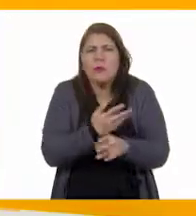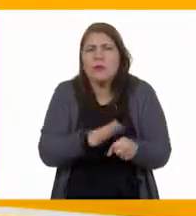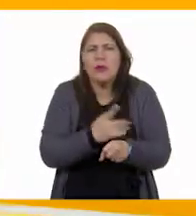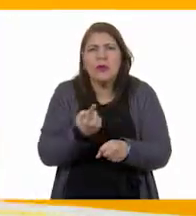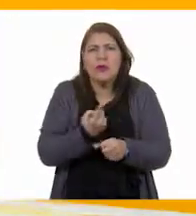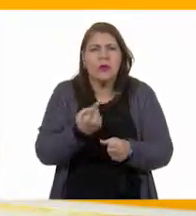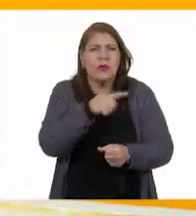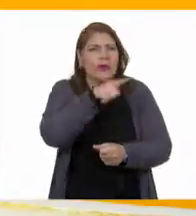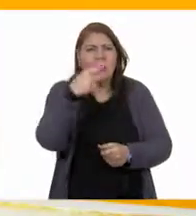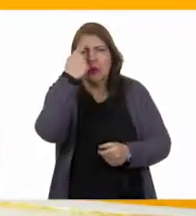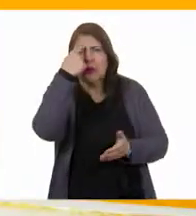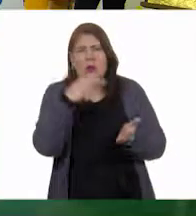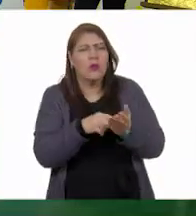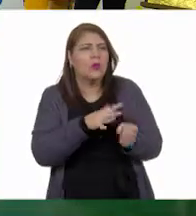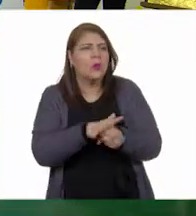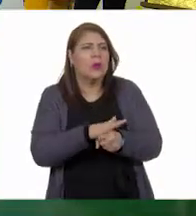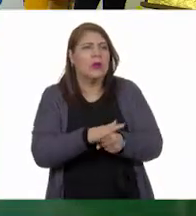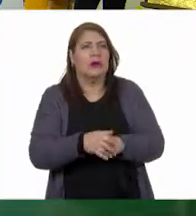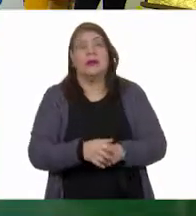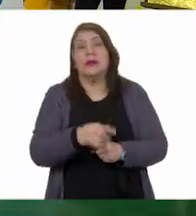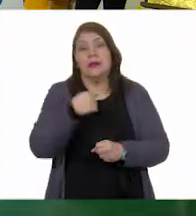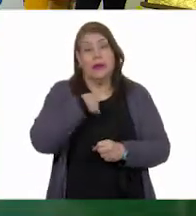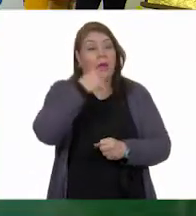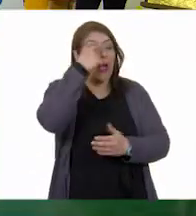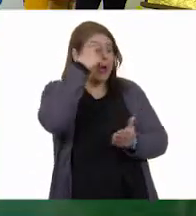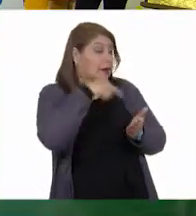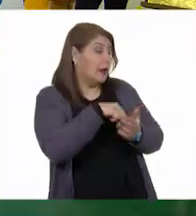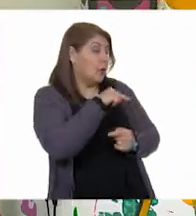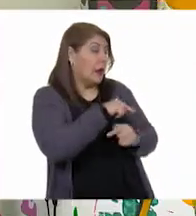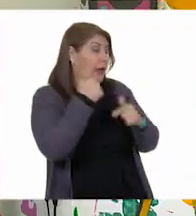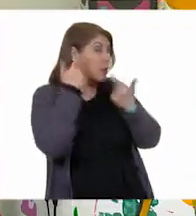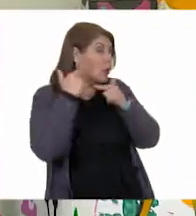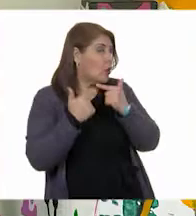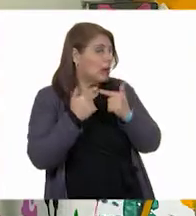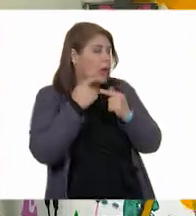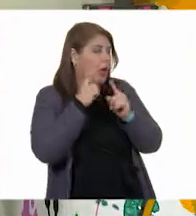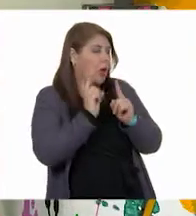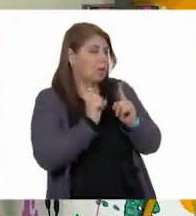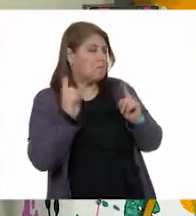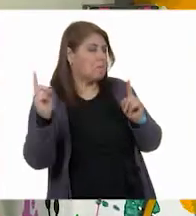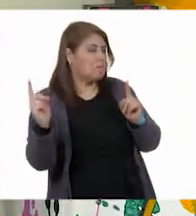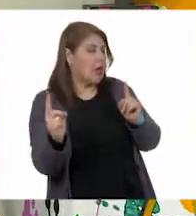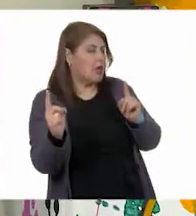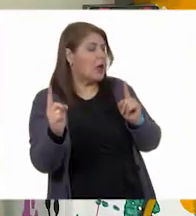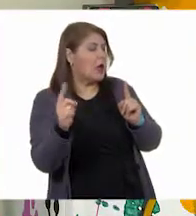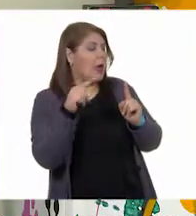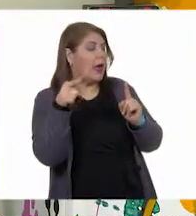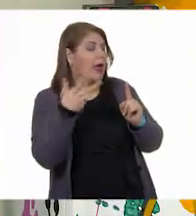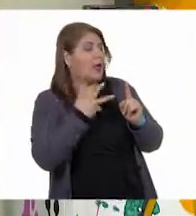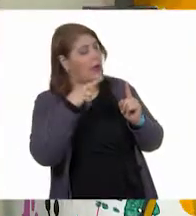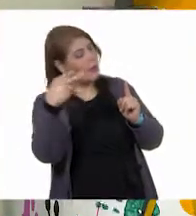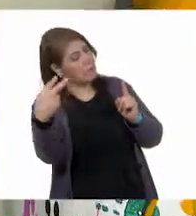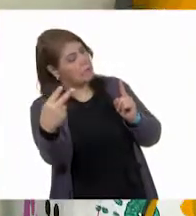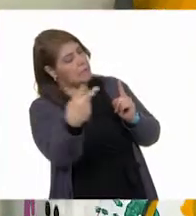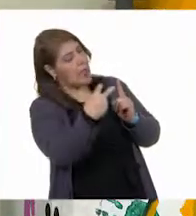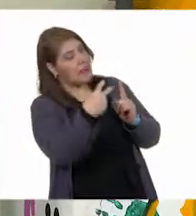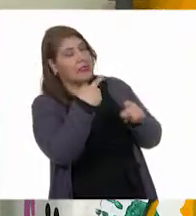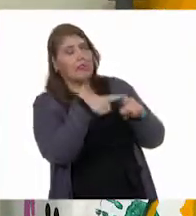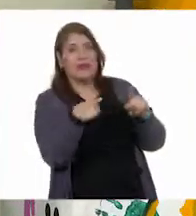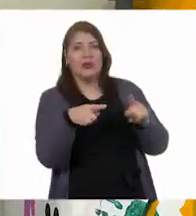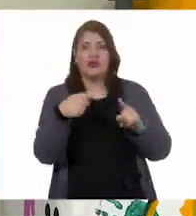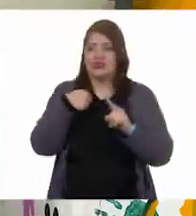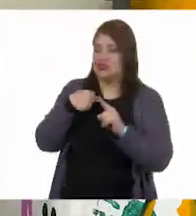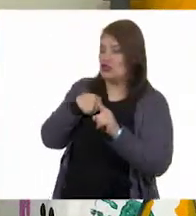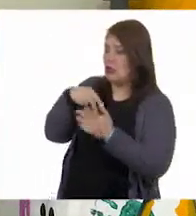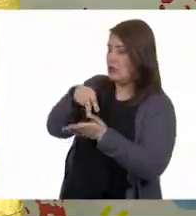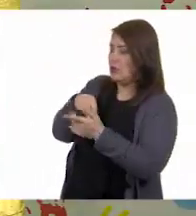¿Qué creen ustedes? Bueno, yo creo que Gloria está un poquito más hacia donde está usted, maestra. Entonces, ella tiene otra vista. Y yo que estoy